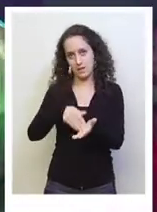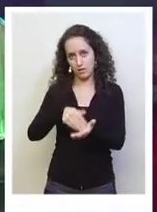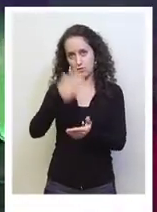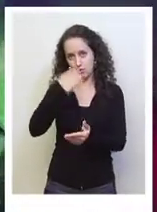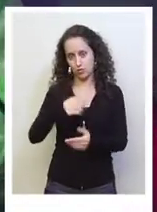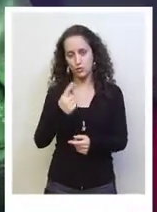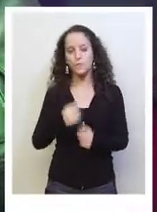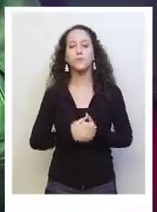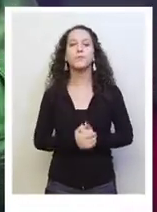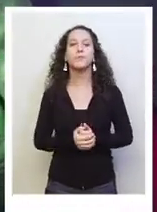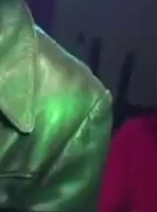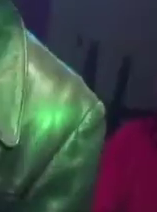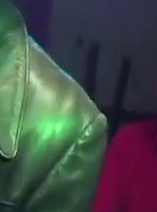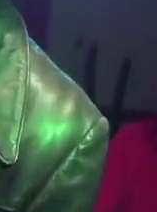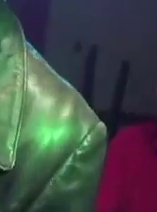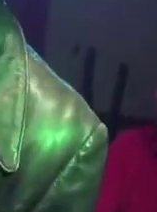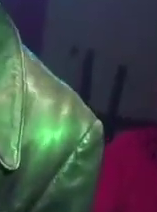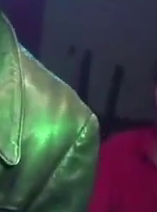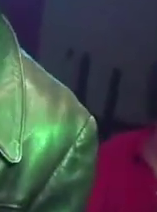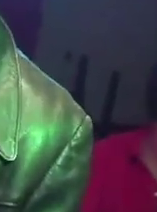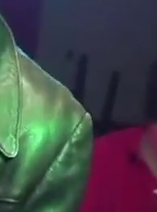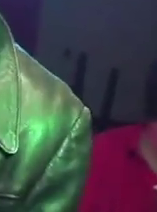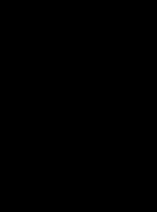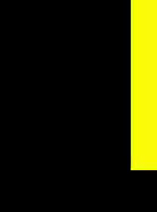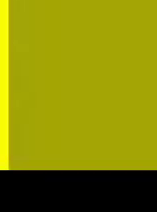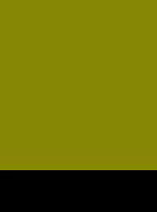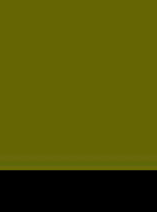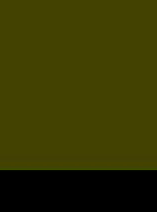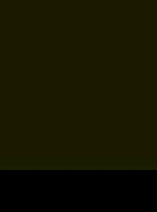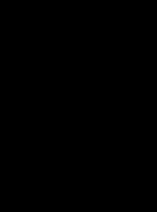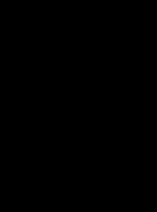mayo y el mismo día tendrá un valor de 12.000.